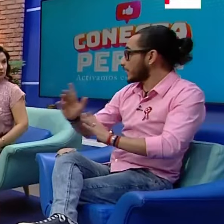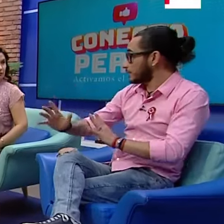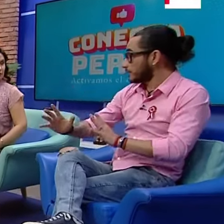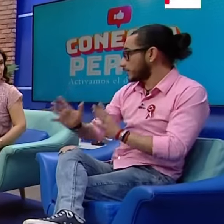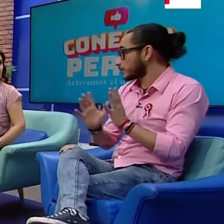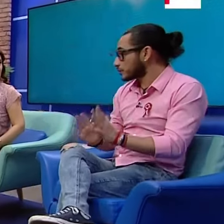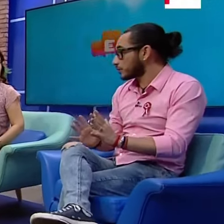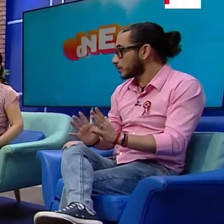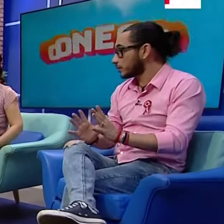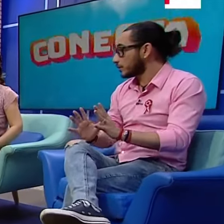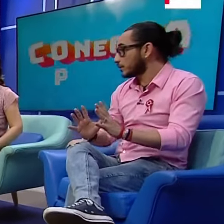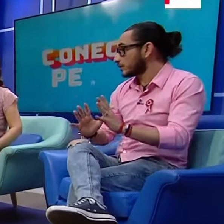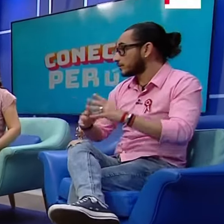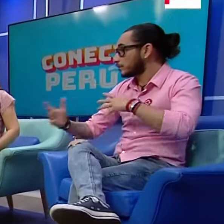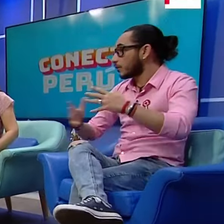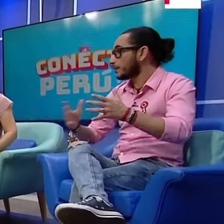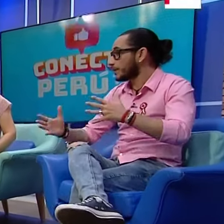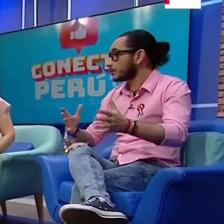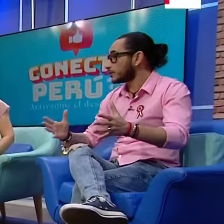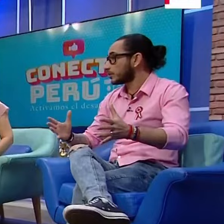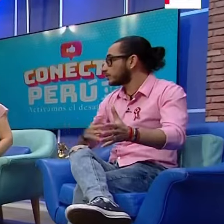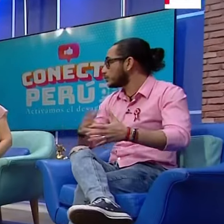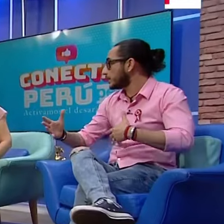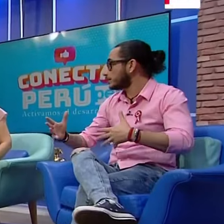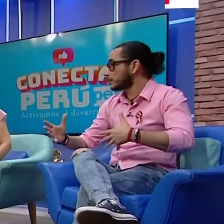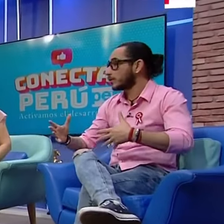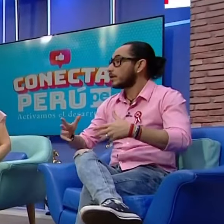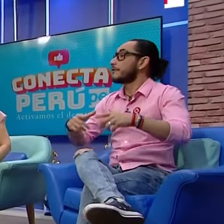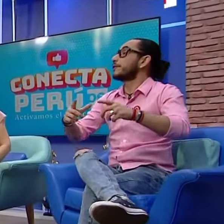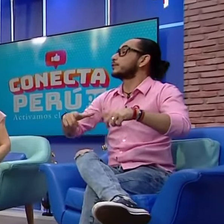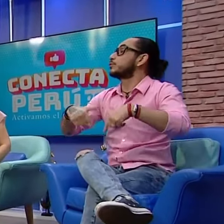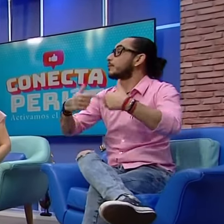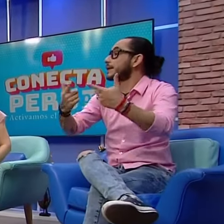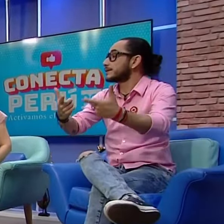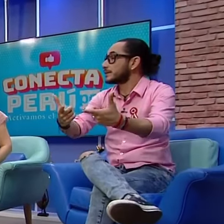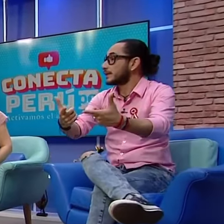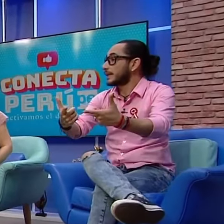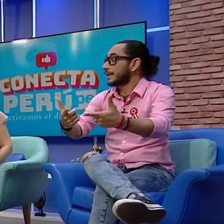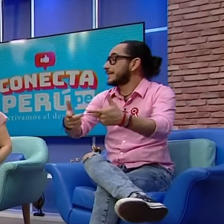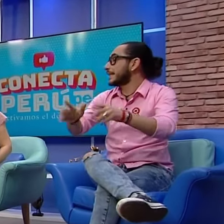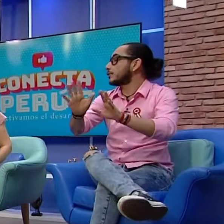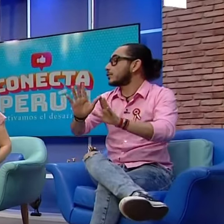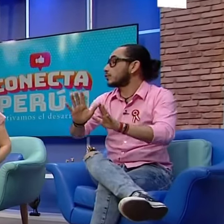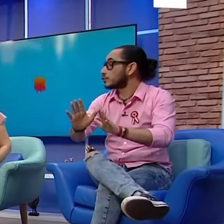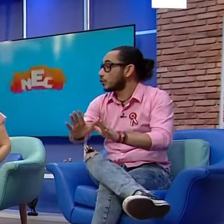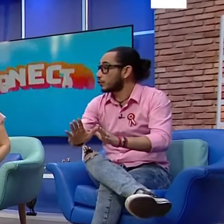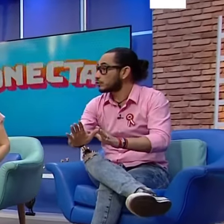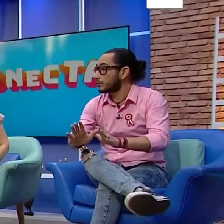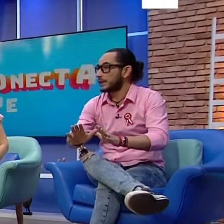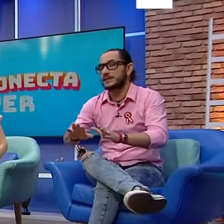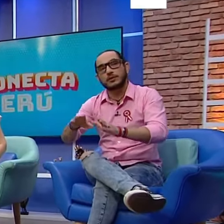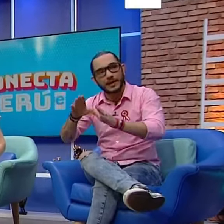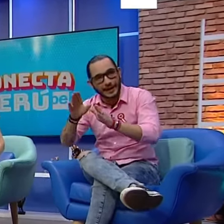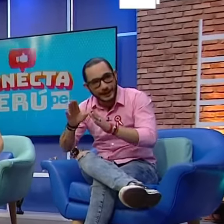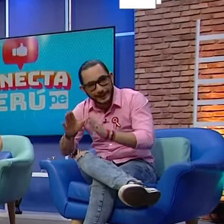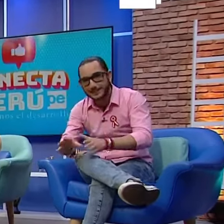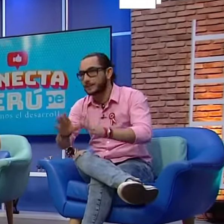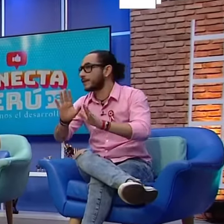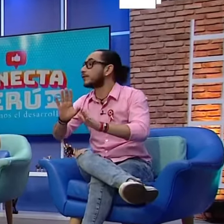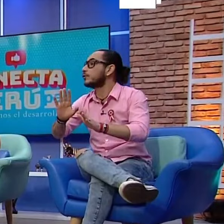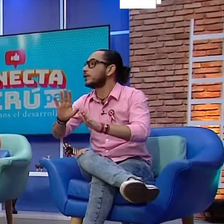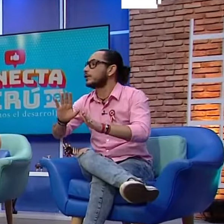si ahora, 28 de julio, movido todo el turismo, facturo más? Y ya no son 8 mil, sino